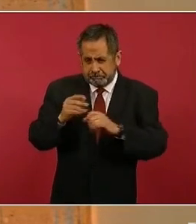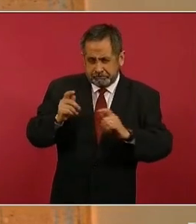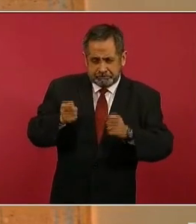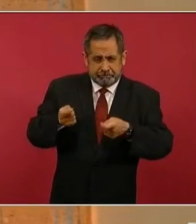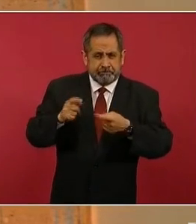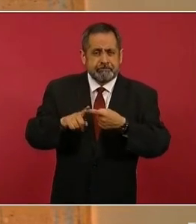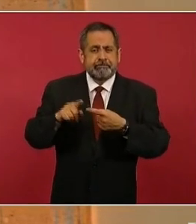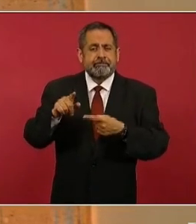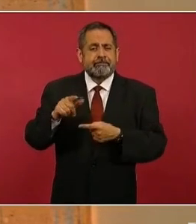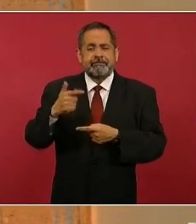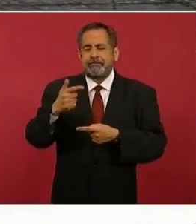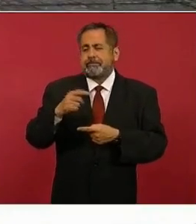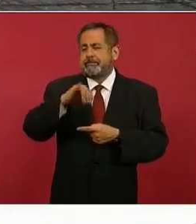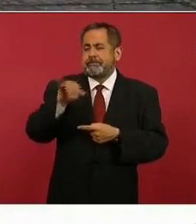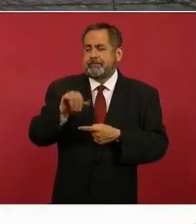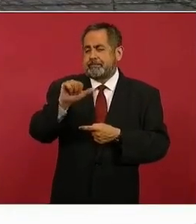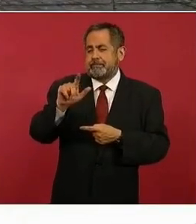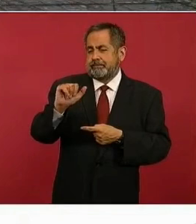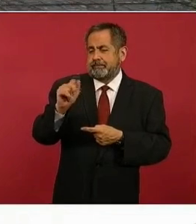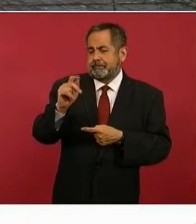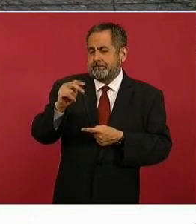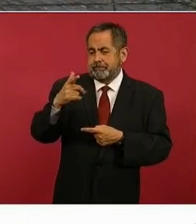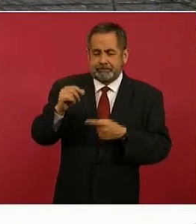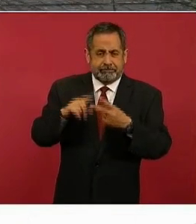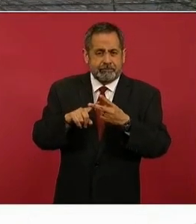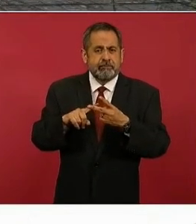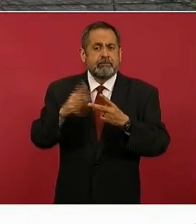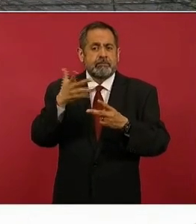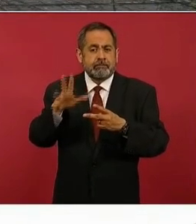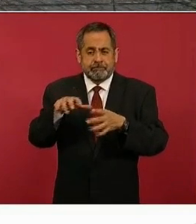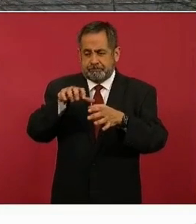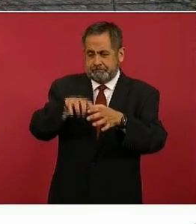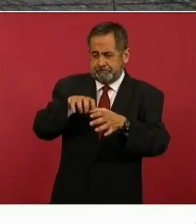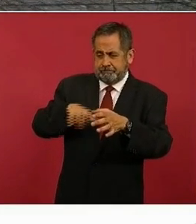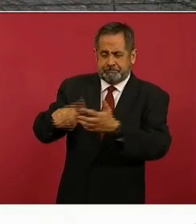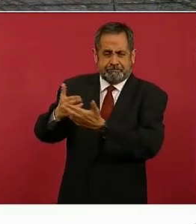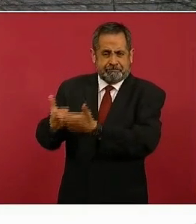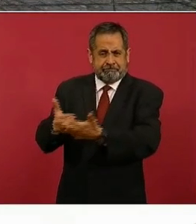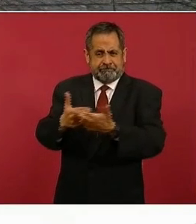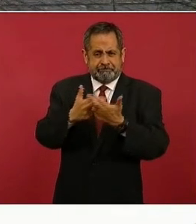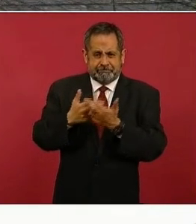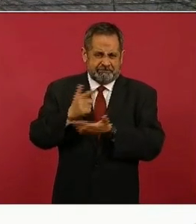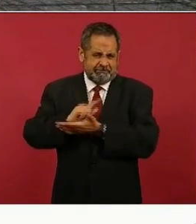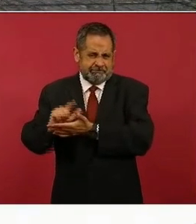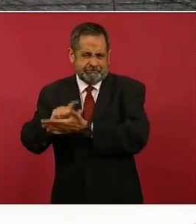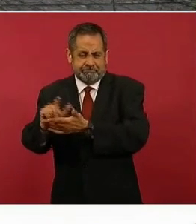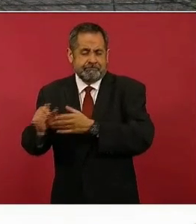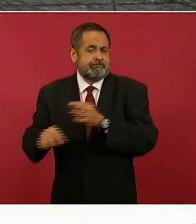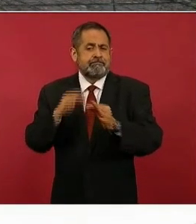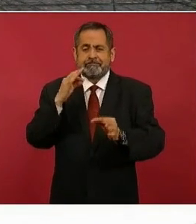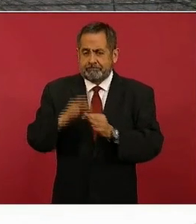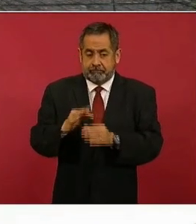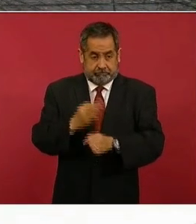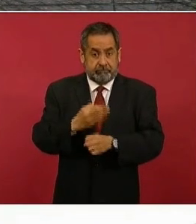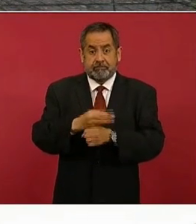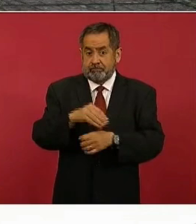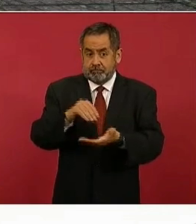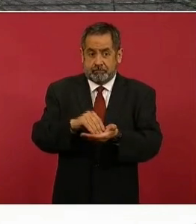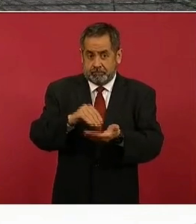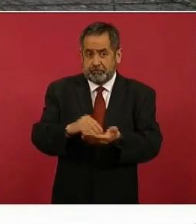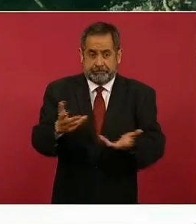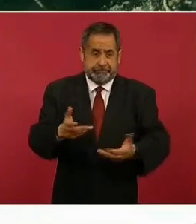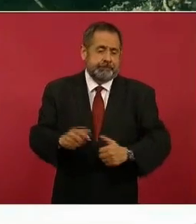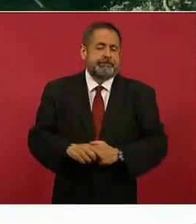laguna Jalapango y 10 represas para la retención de asolves. En este momento nos encontramos ejecutando estas obras. Adelante.